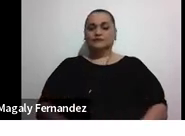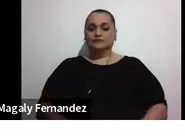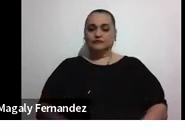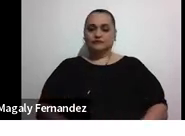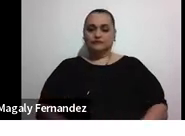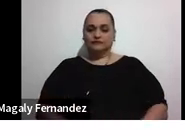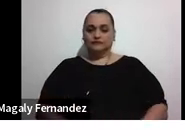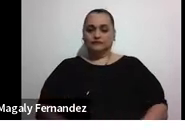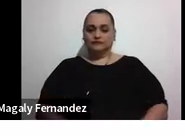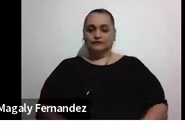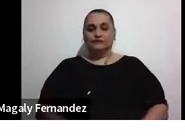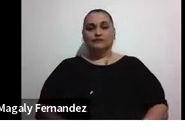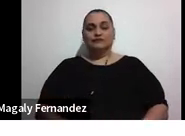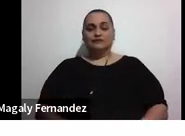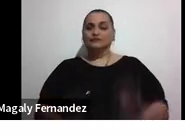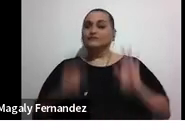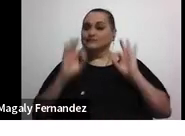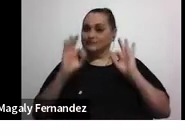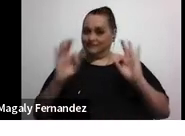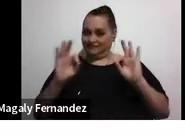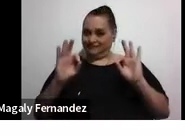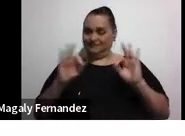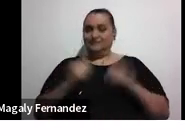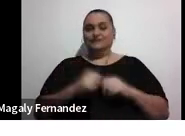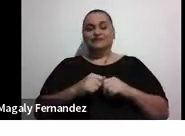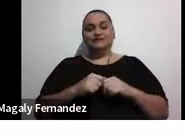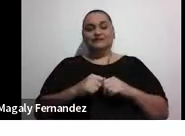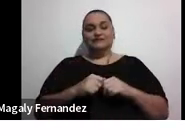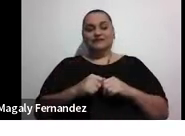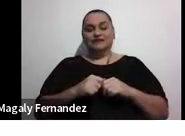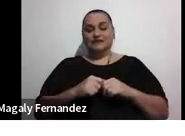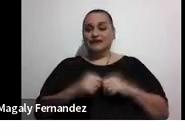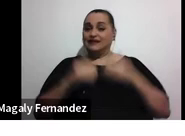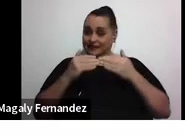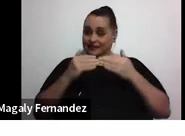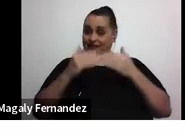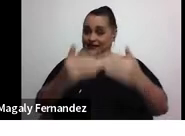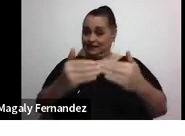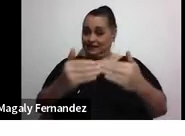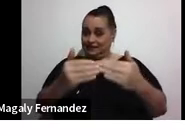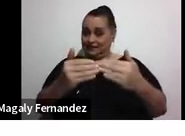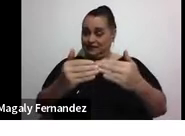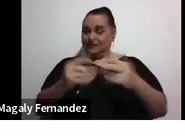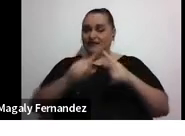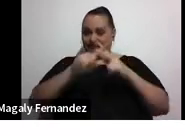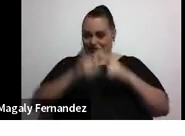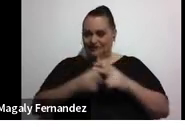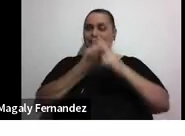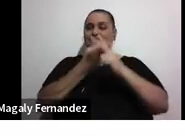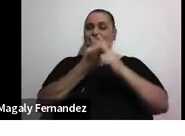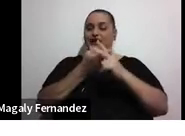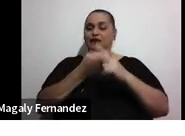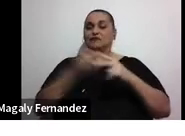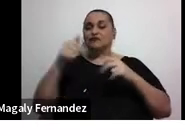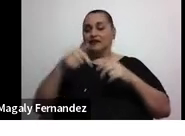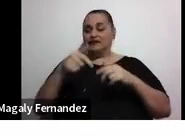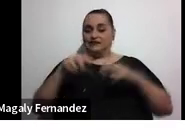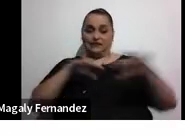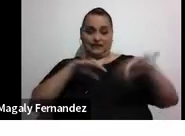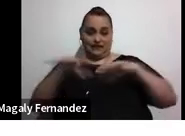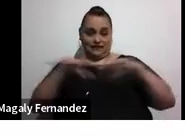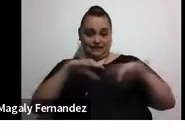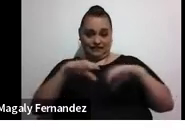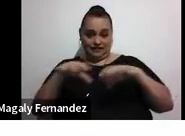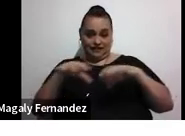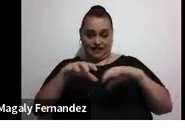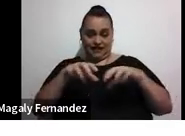Muy bien, entonces sin más preámbulo vamos a dar inicio con este evento que le